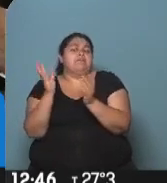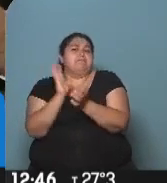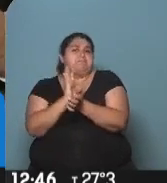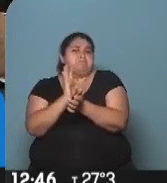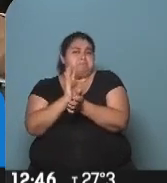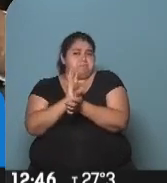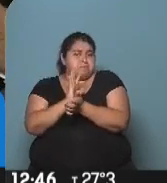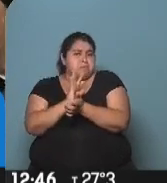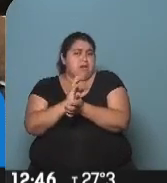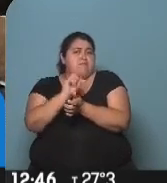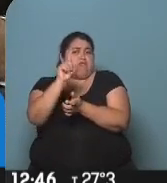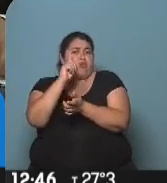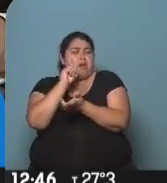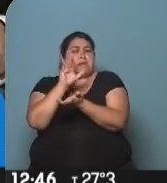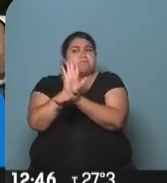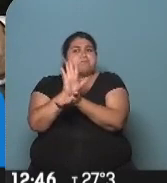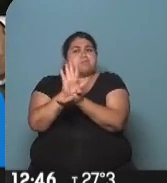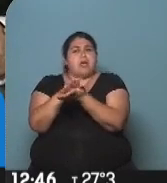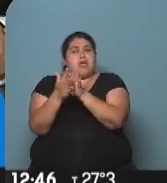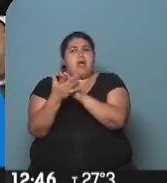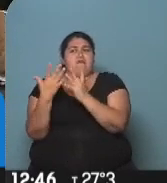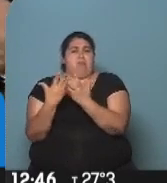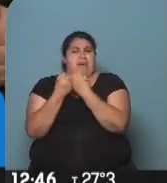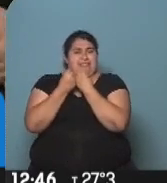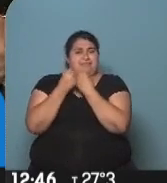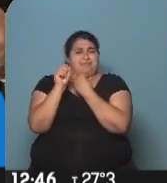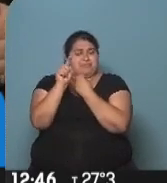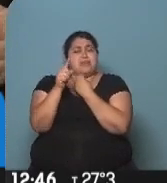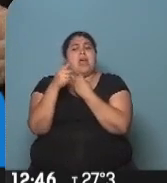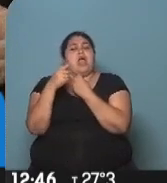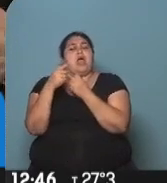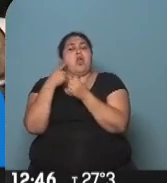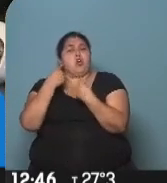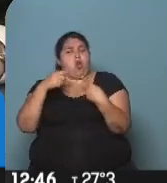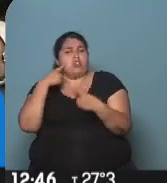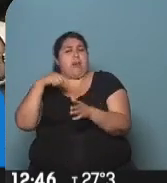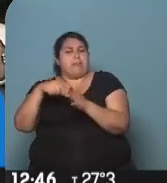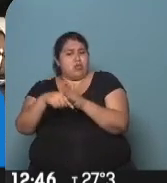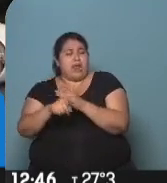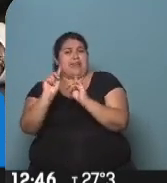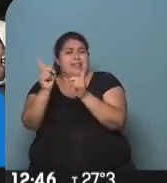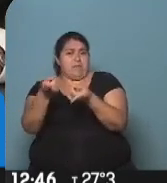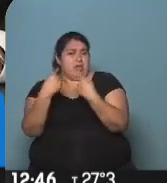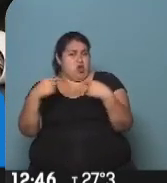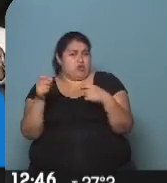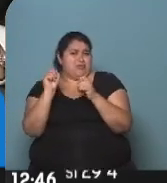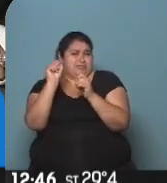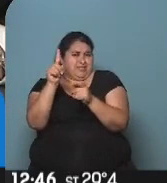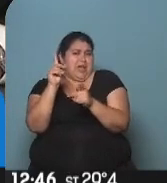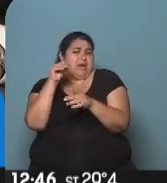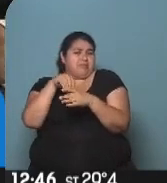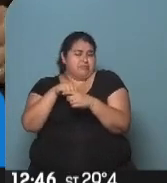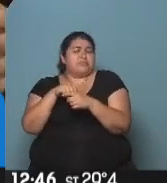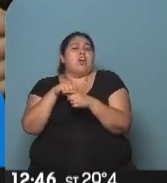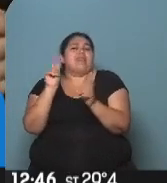con garantías otorgadas por reservas petroleras o por otros recursos primarios que tiene Venezuela, particularmente del área